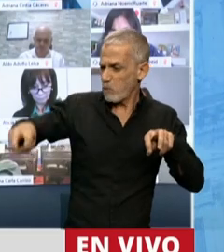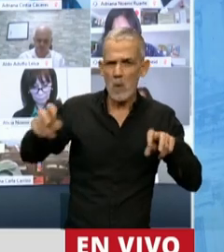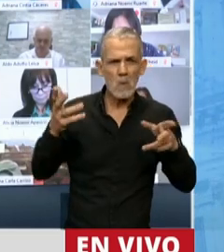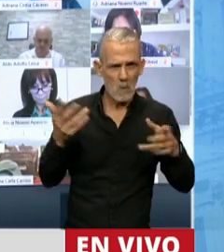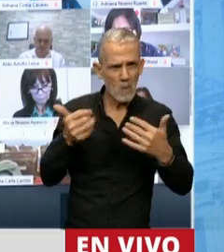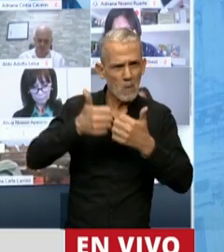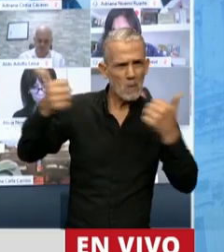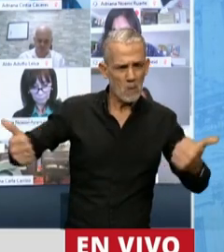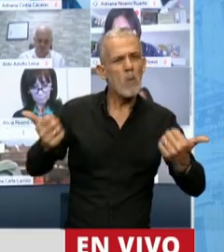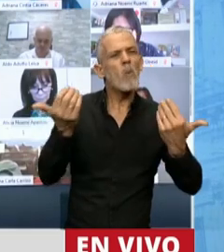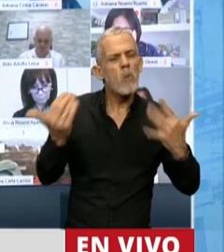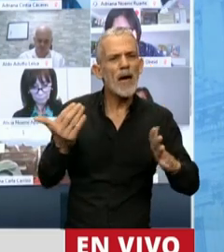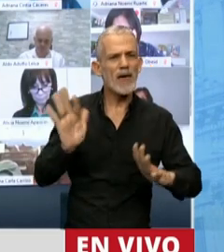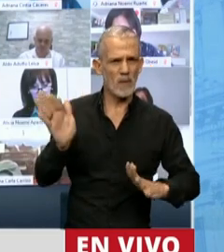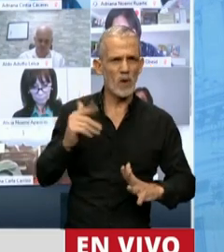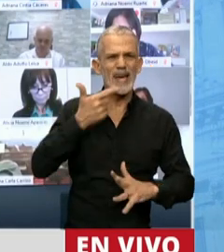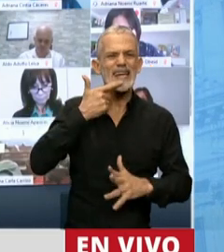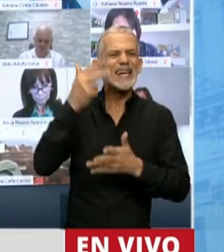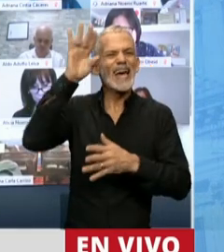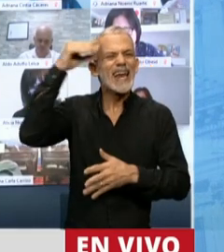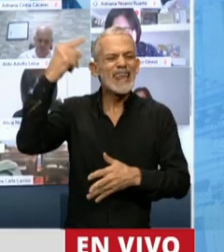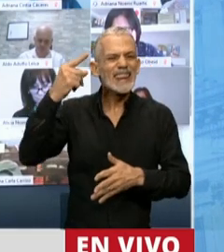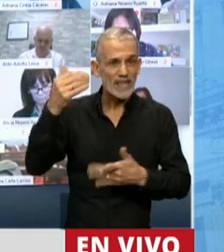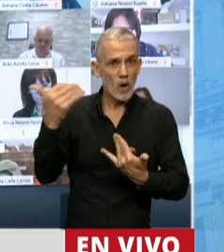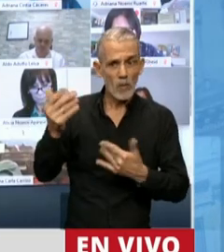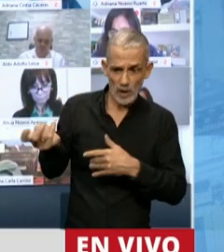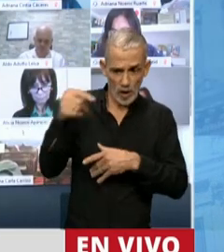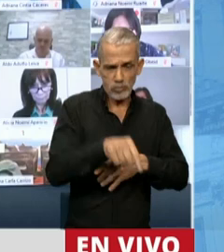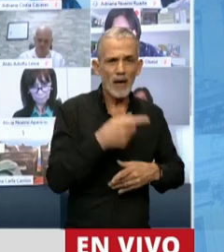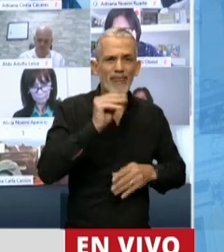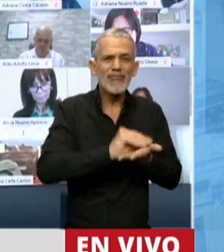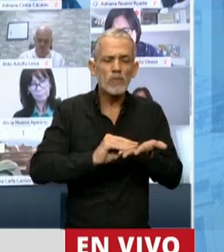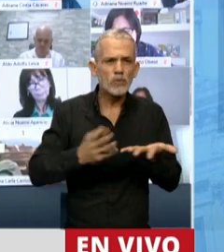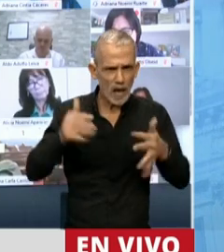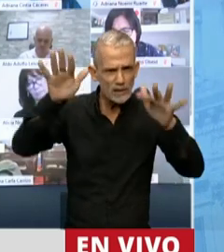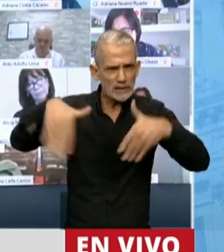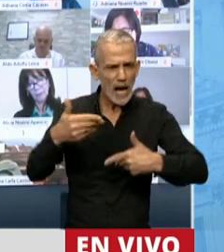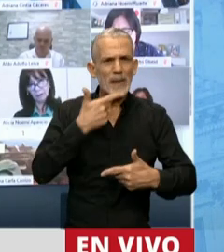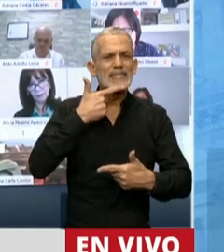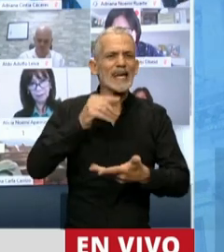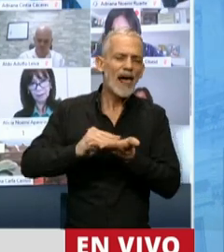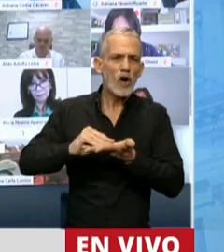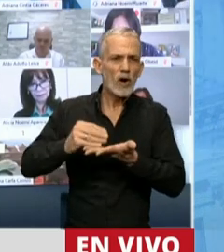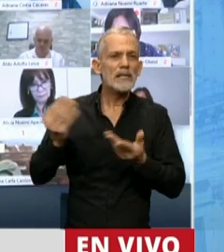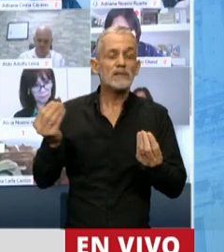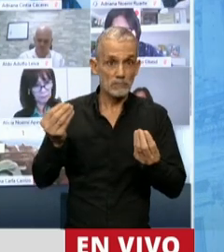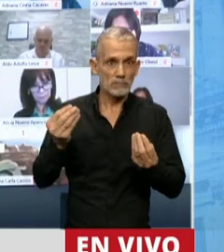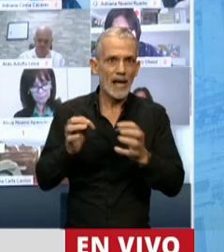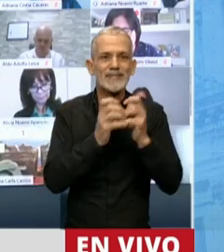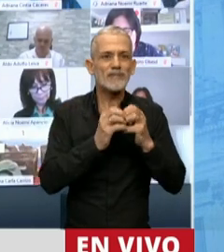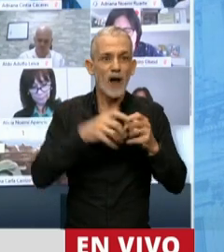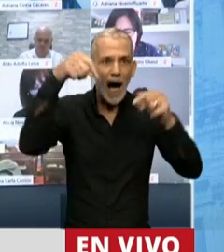distanciamiento social. ¿Por qué la señora Cristina Fernández de Kirchner no convoca a los senadores a